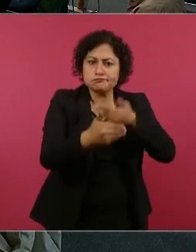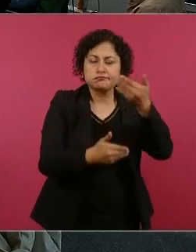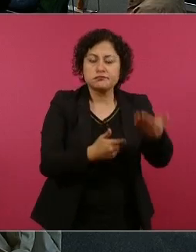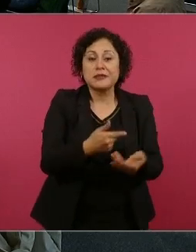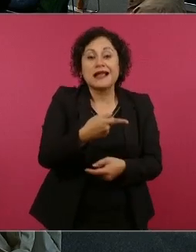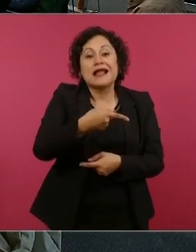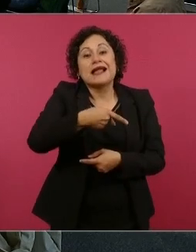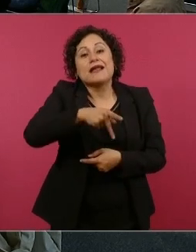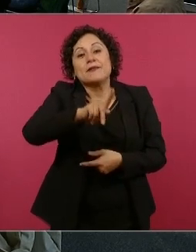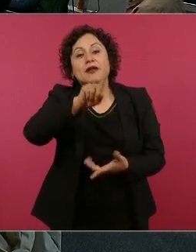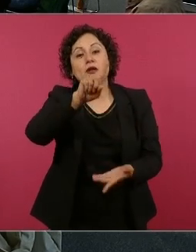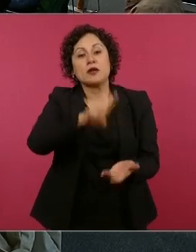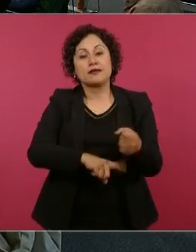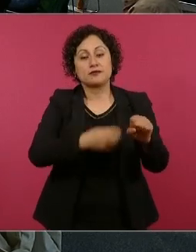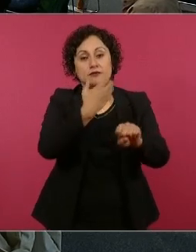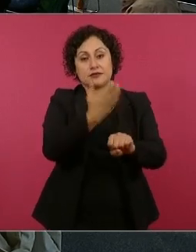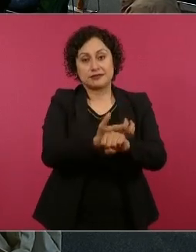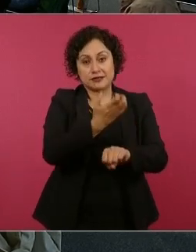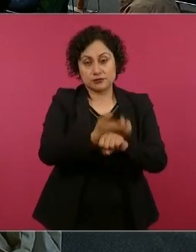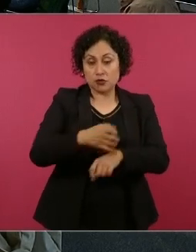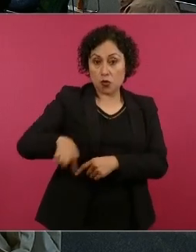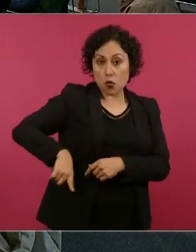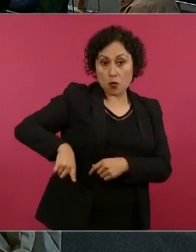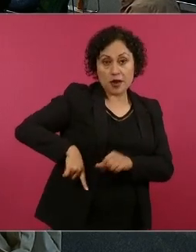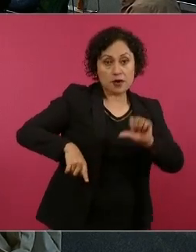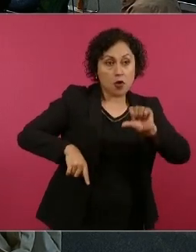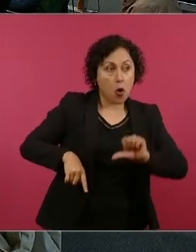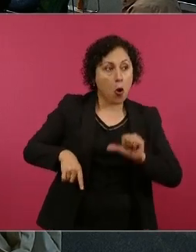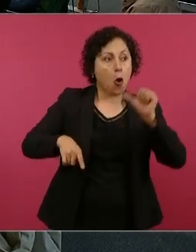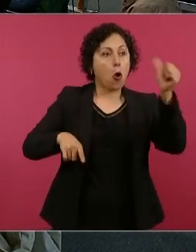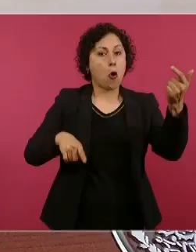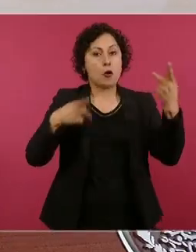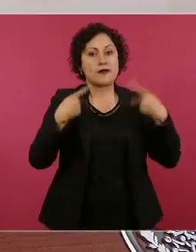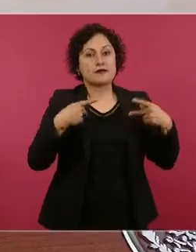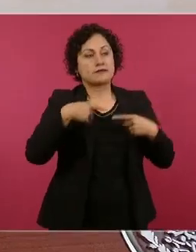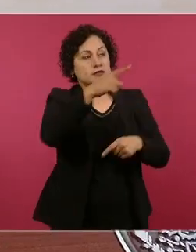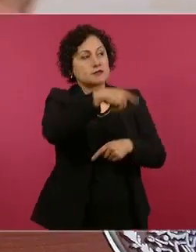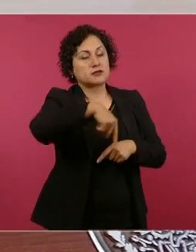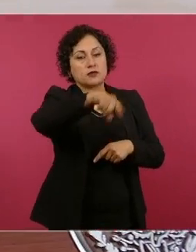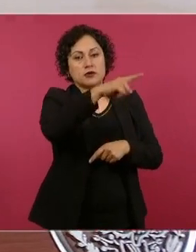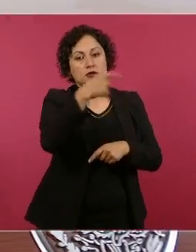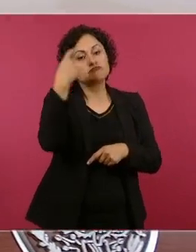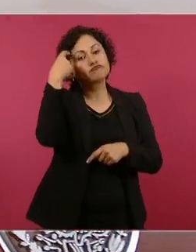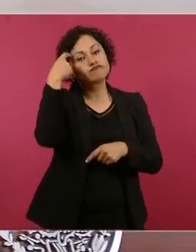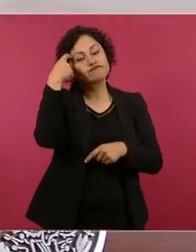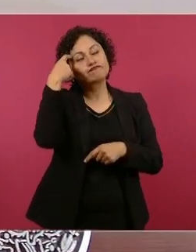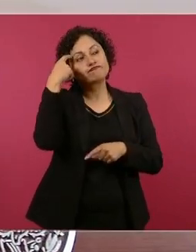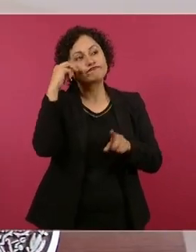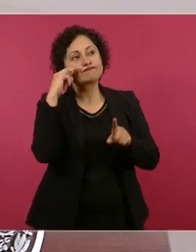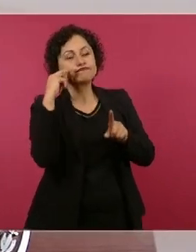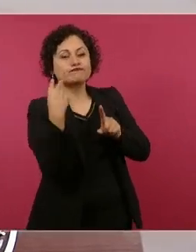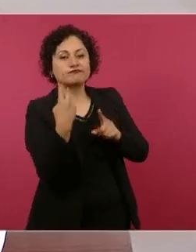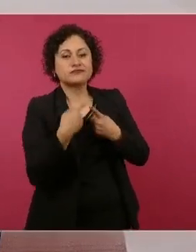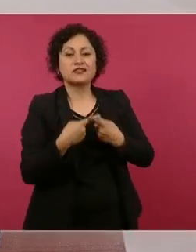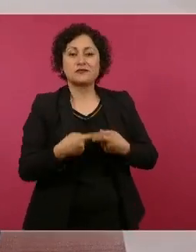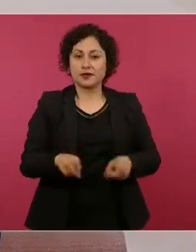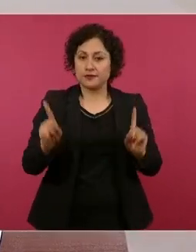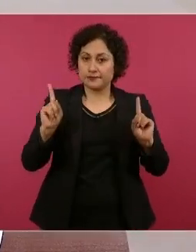Estados Unidos que tienen una concepción distinta,